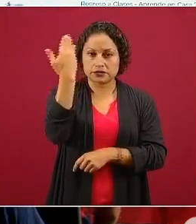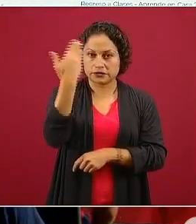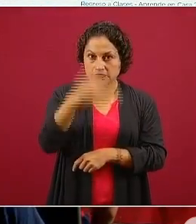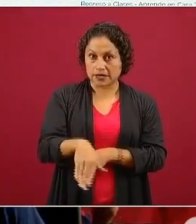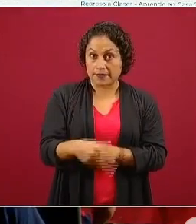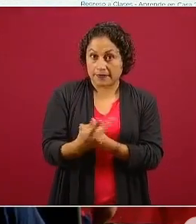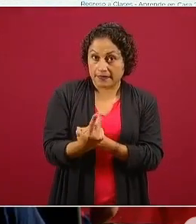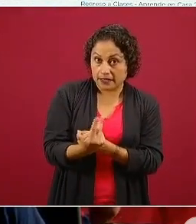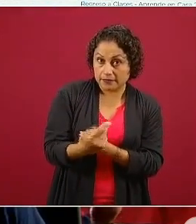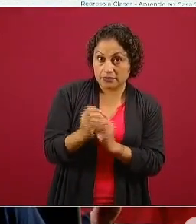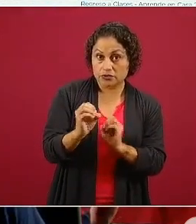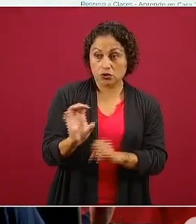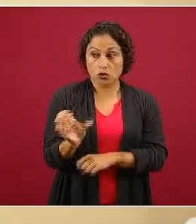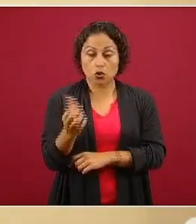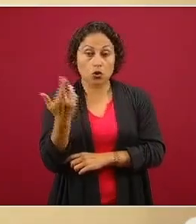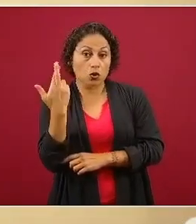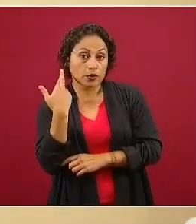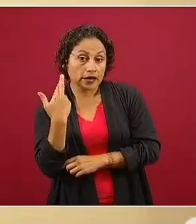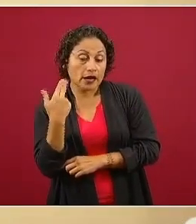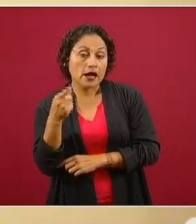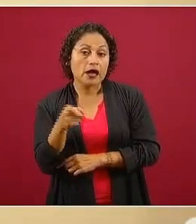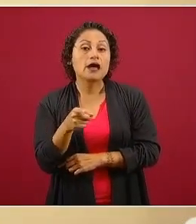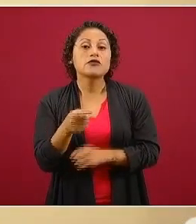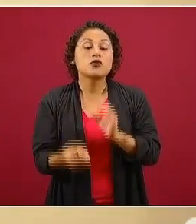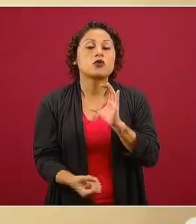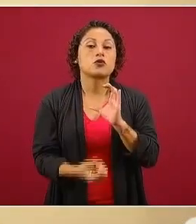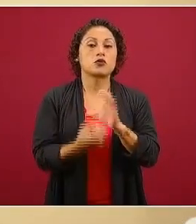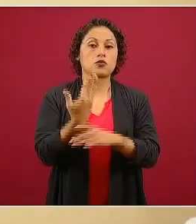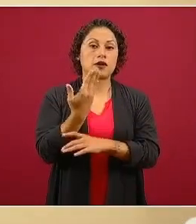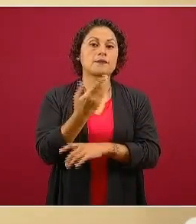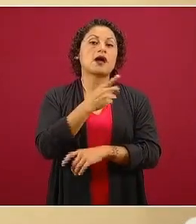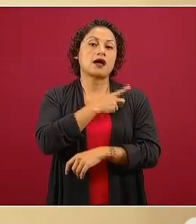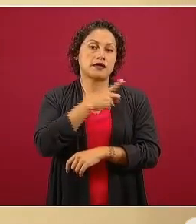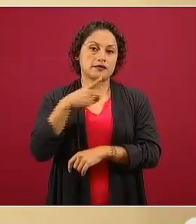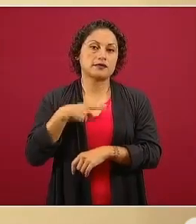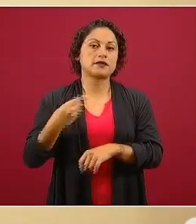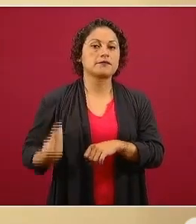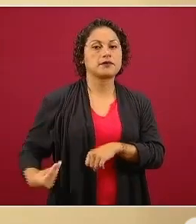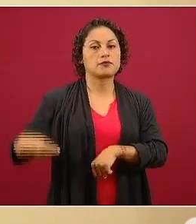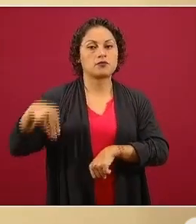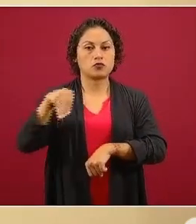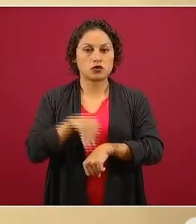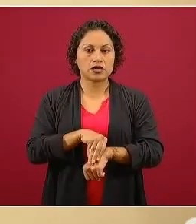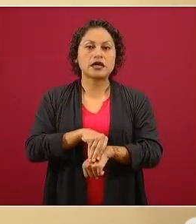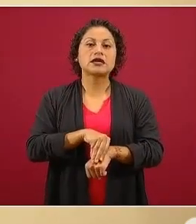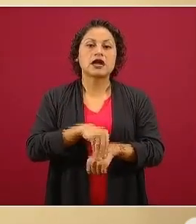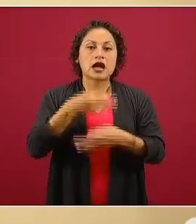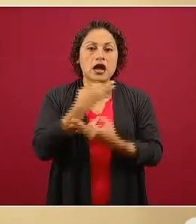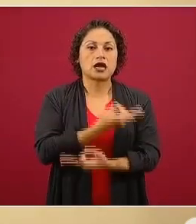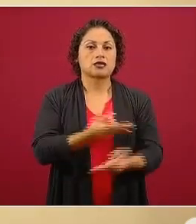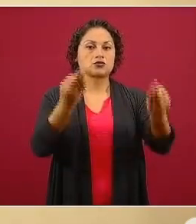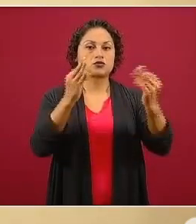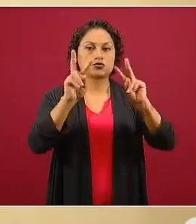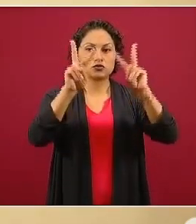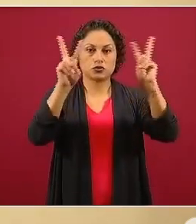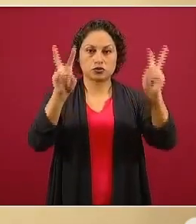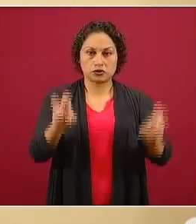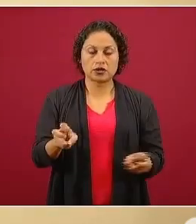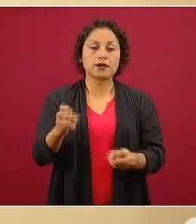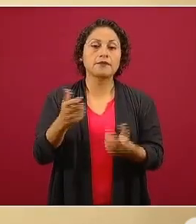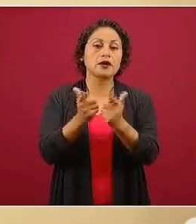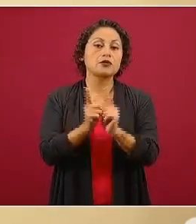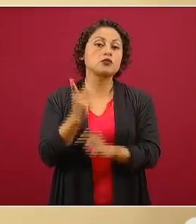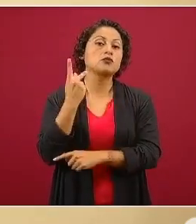pasar los anuncios que generan todos los partidos políticos y gracias al apoyo